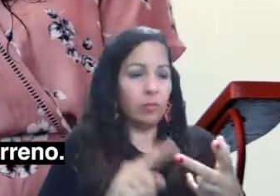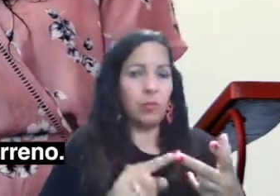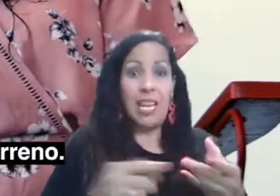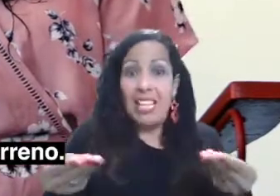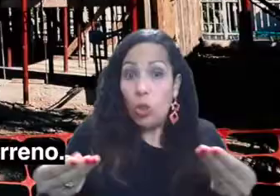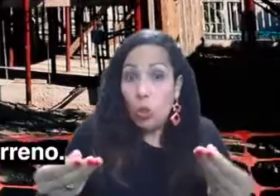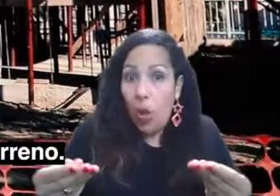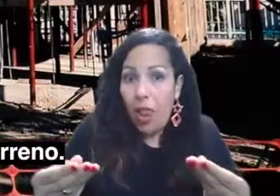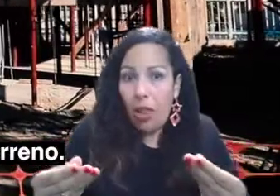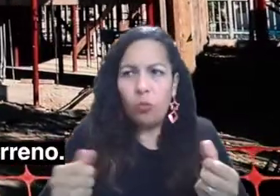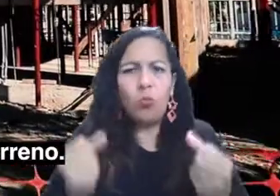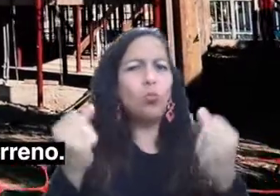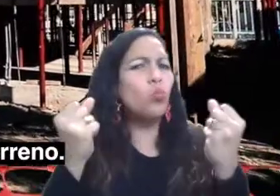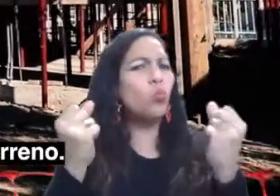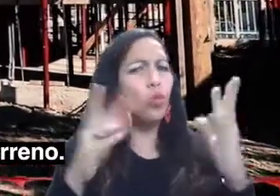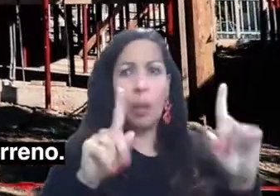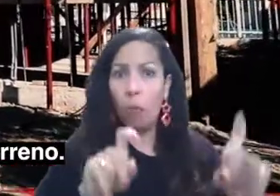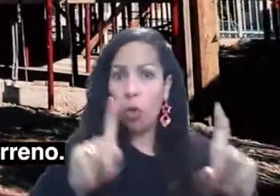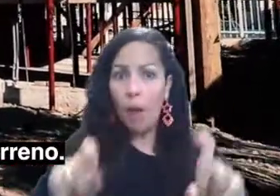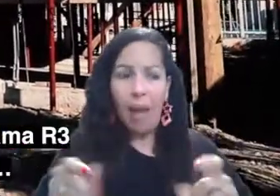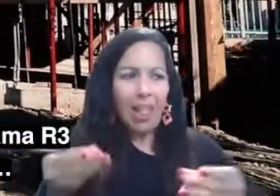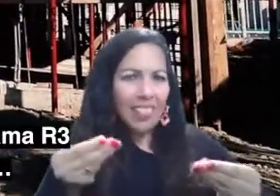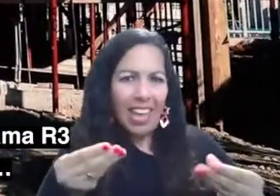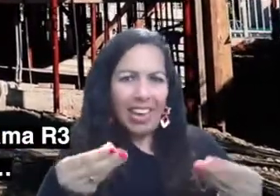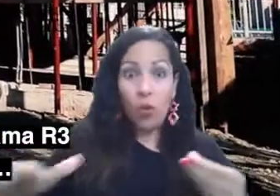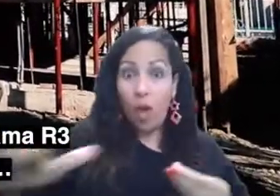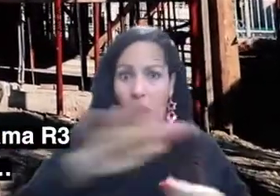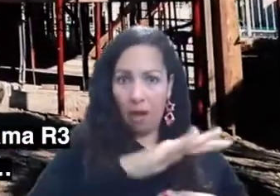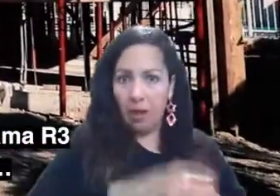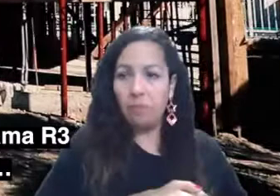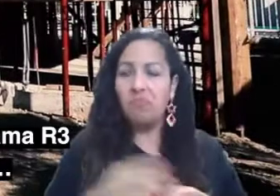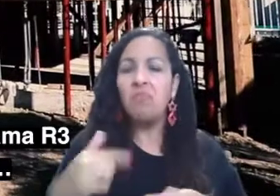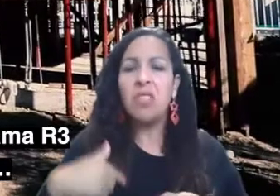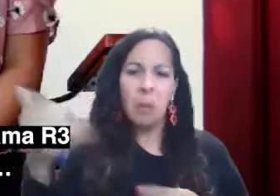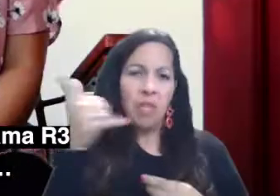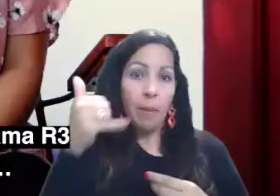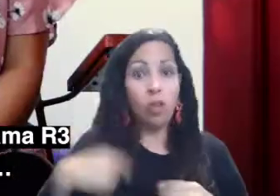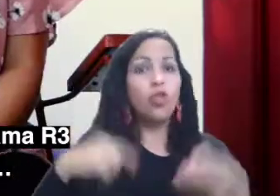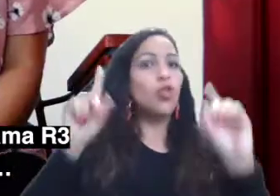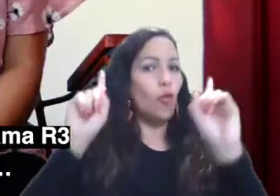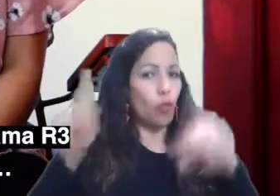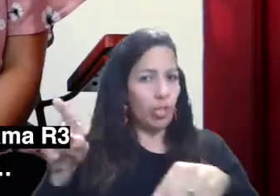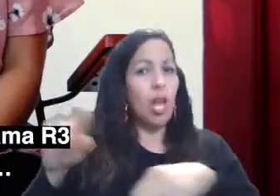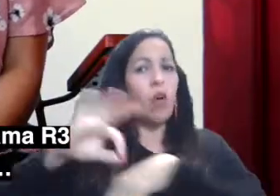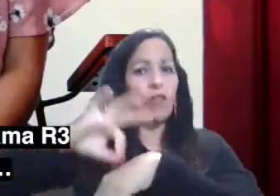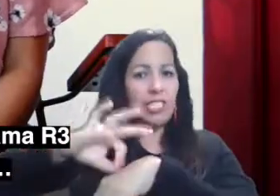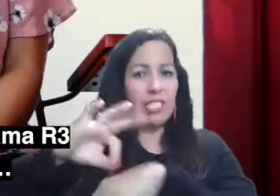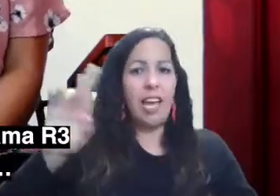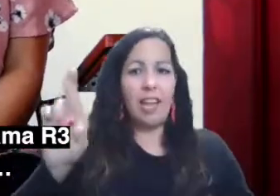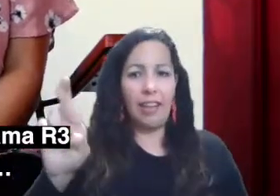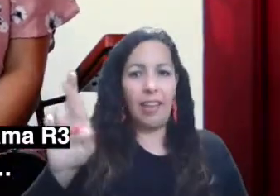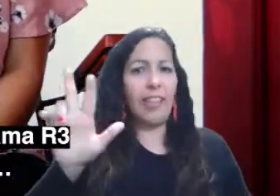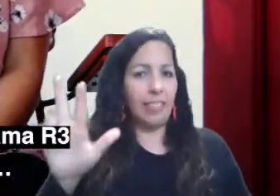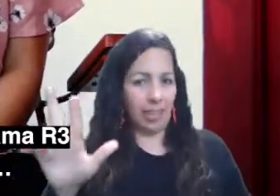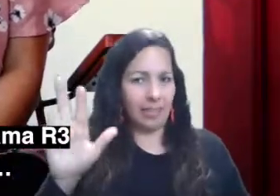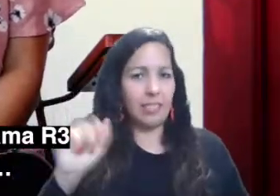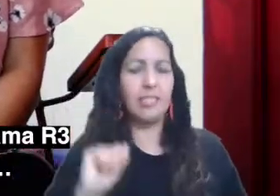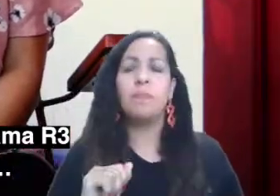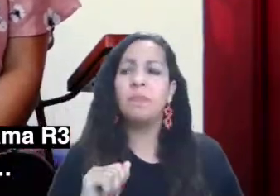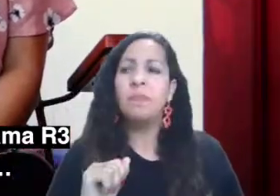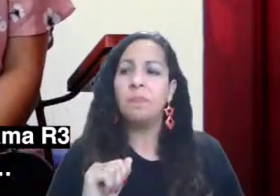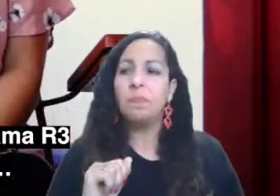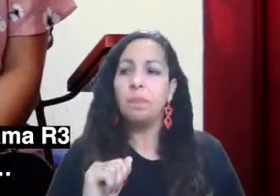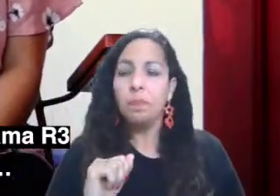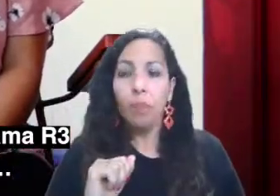pruebas, hicieron muchas pruebas al terreno. Me llamaron y tuve que ir allá de nuevo al programa R3 y